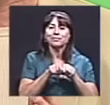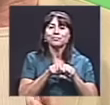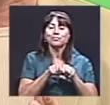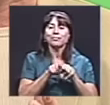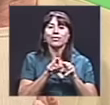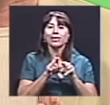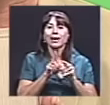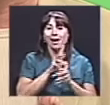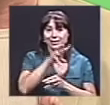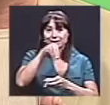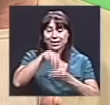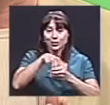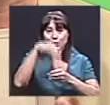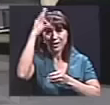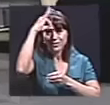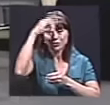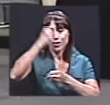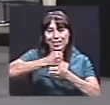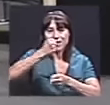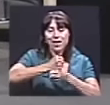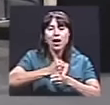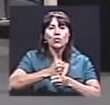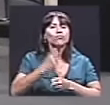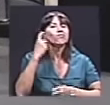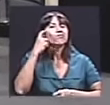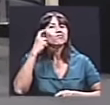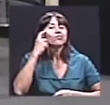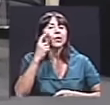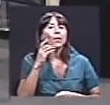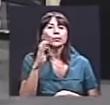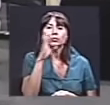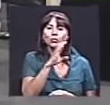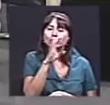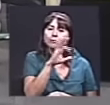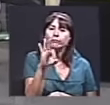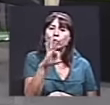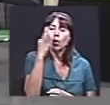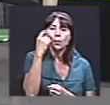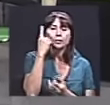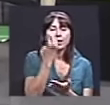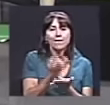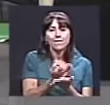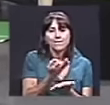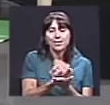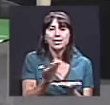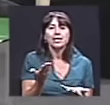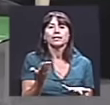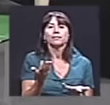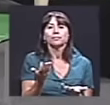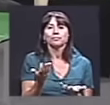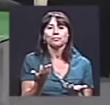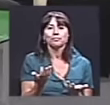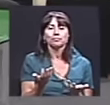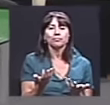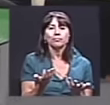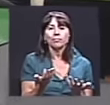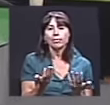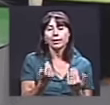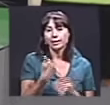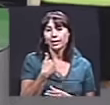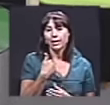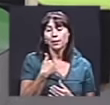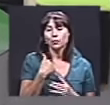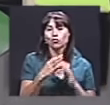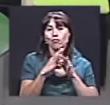filosofía de trabajo, buscar mecanismos de financiamiento alterno. Tenemos